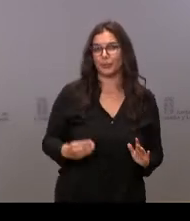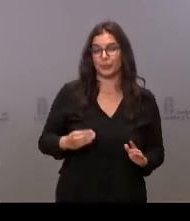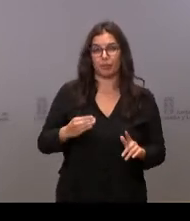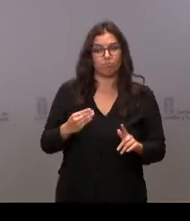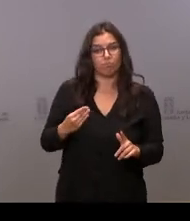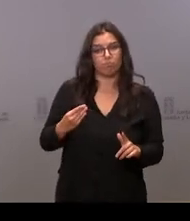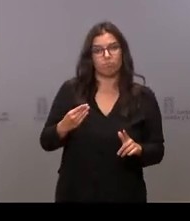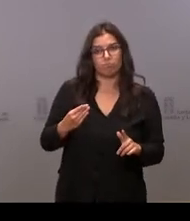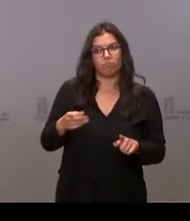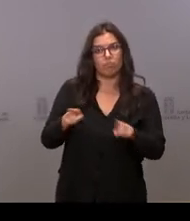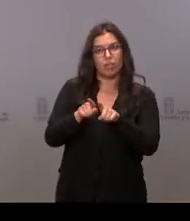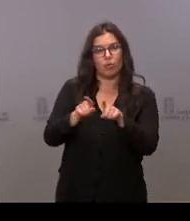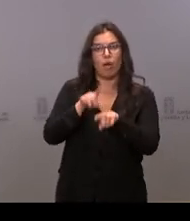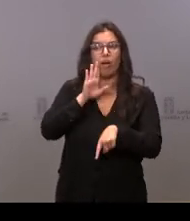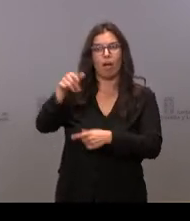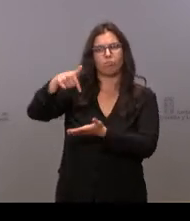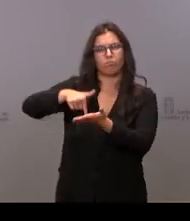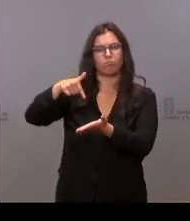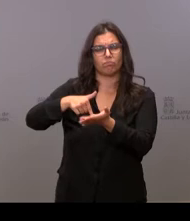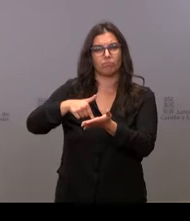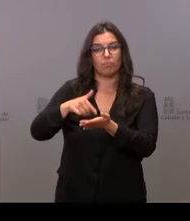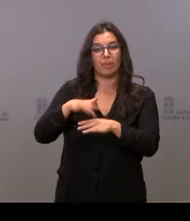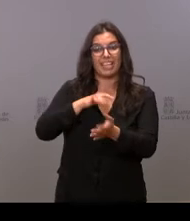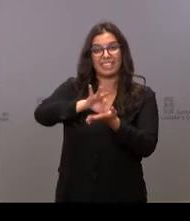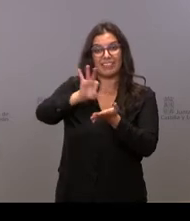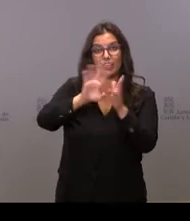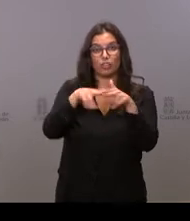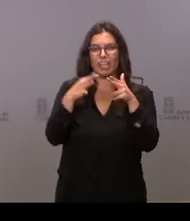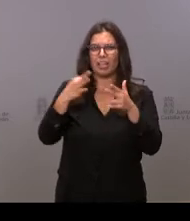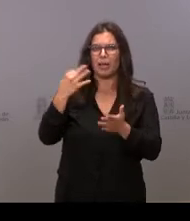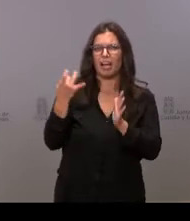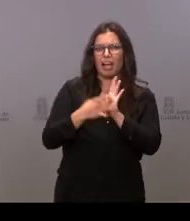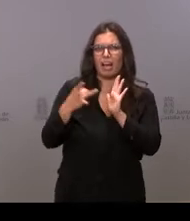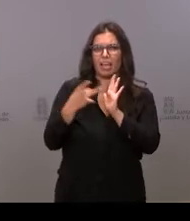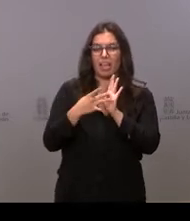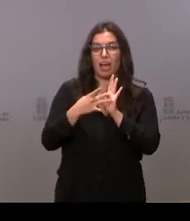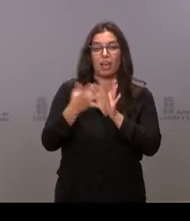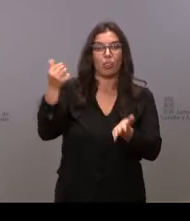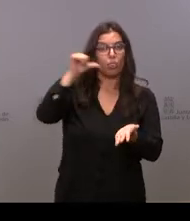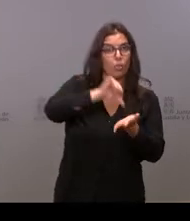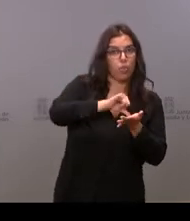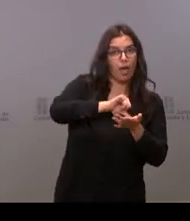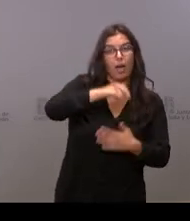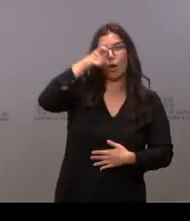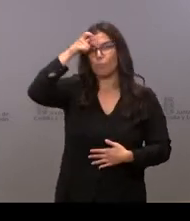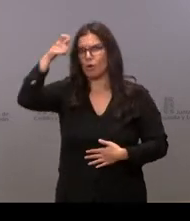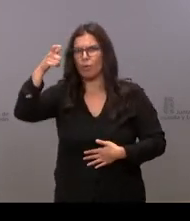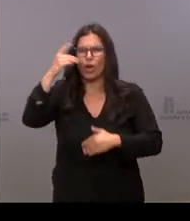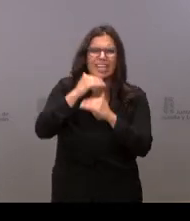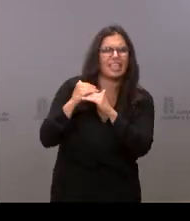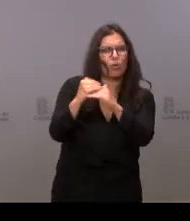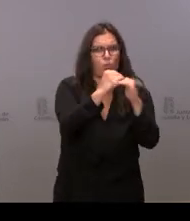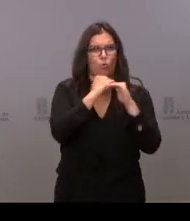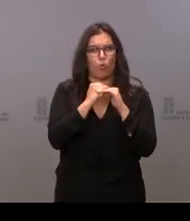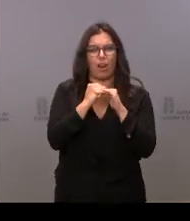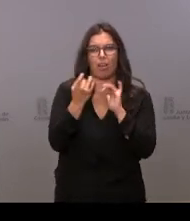nos reclamaba, por la calidad de los servicios sociales en el mundo urbano, pero la misma calidad de los